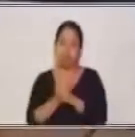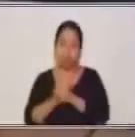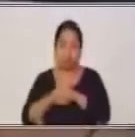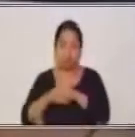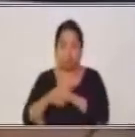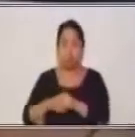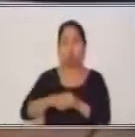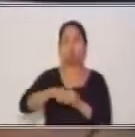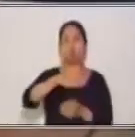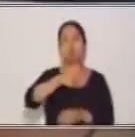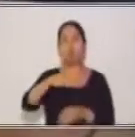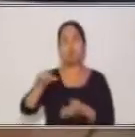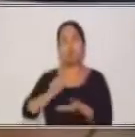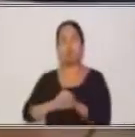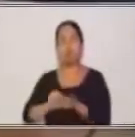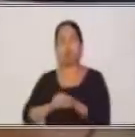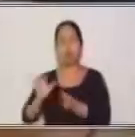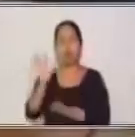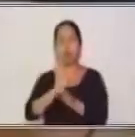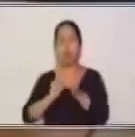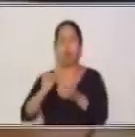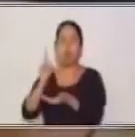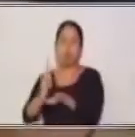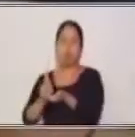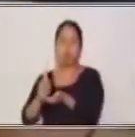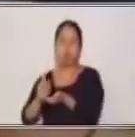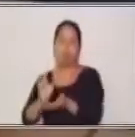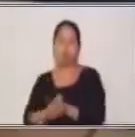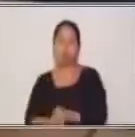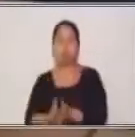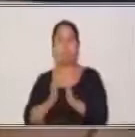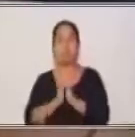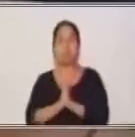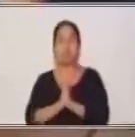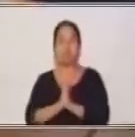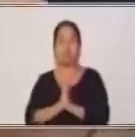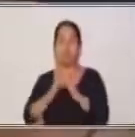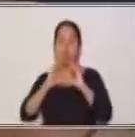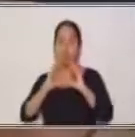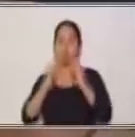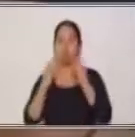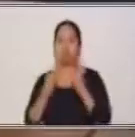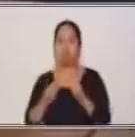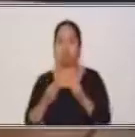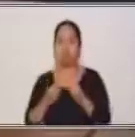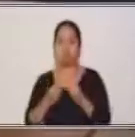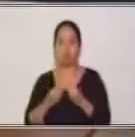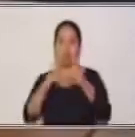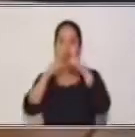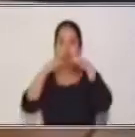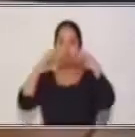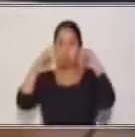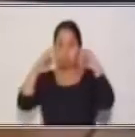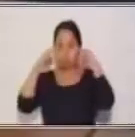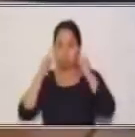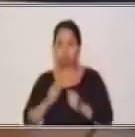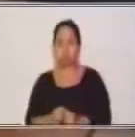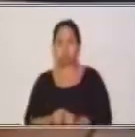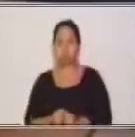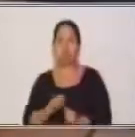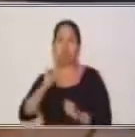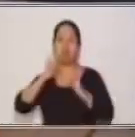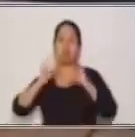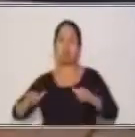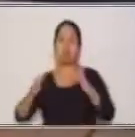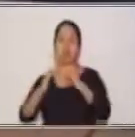y jabón o utilizar gel antibacterial. Por favor, cuídate mucho, utiliza tu mascarilla y sobre todo,